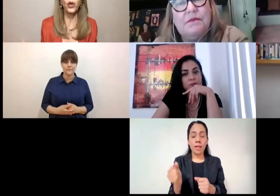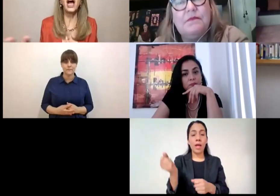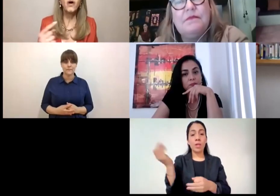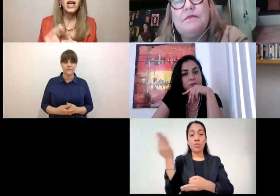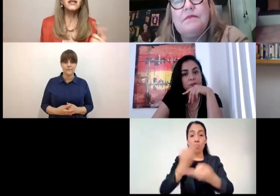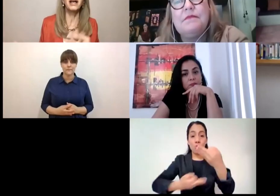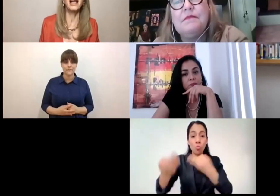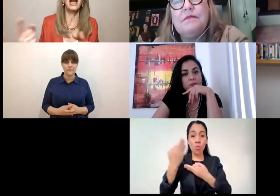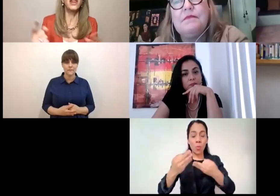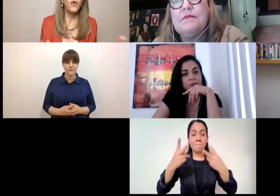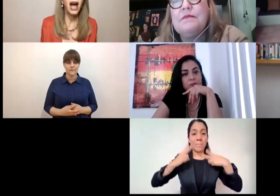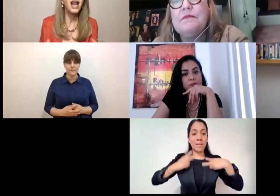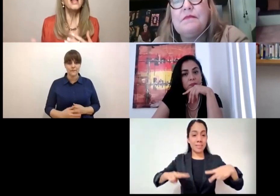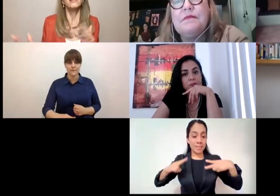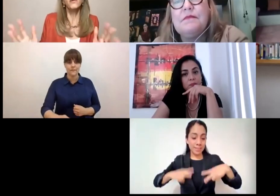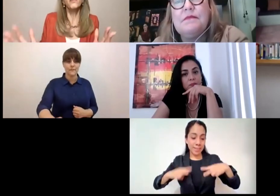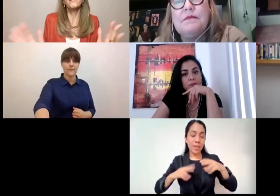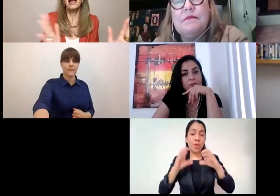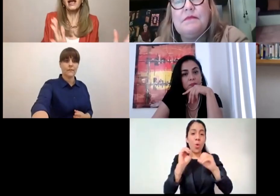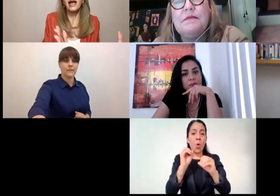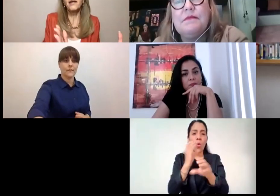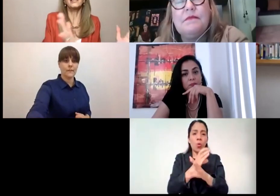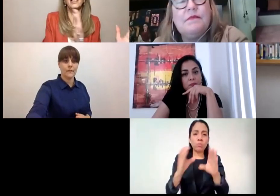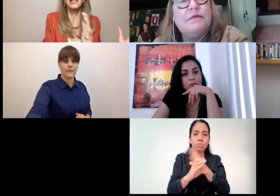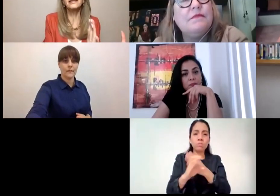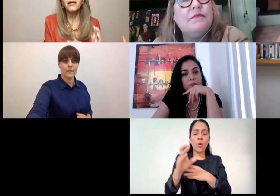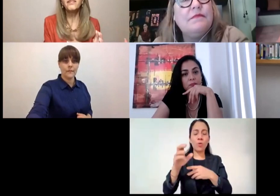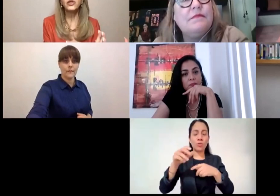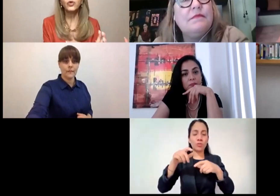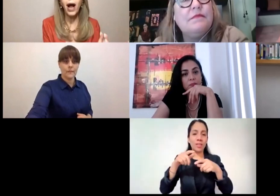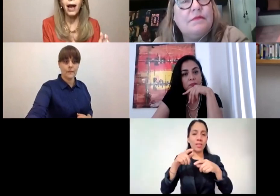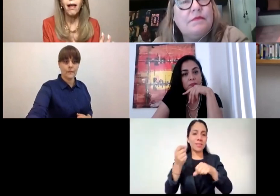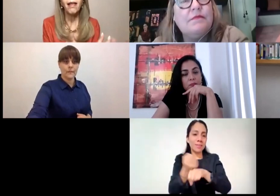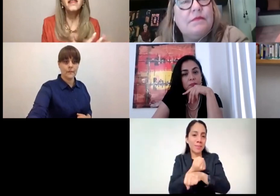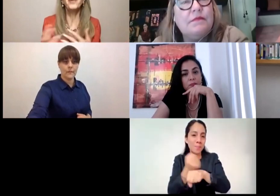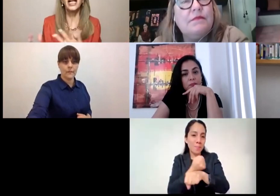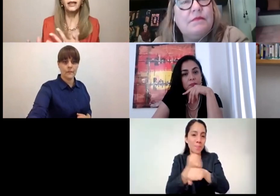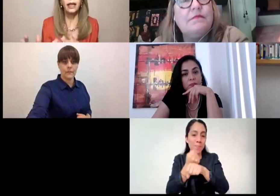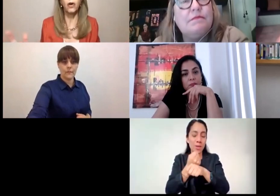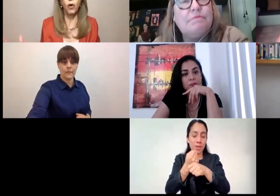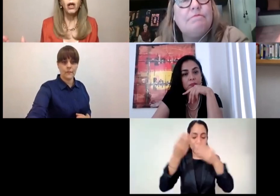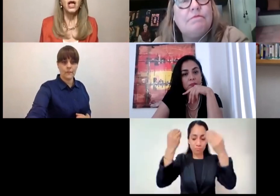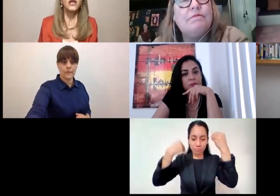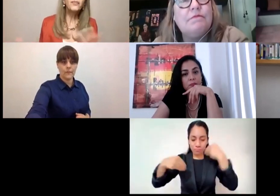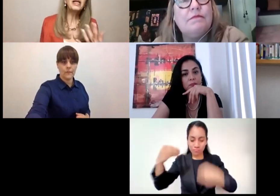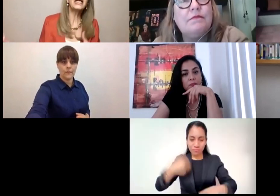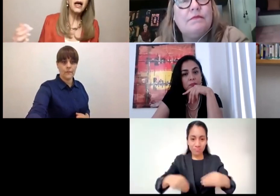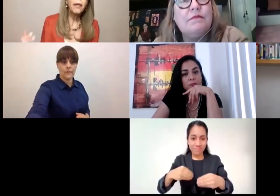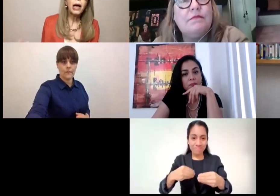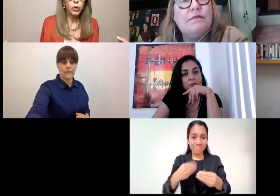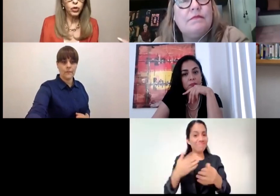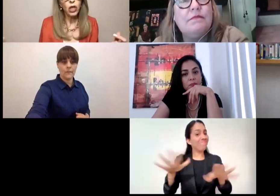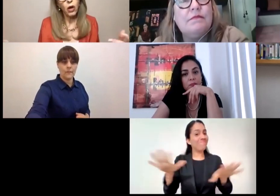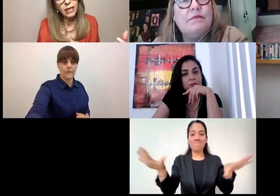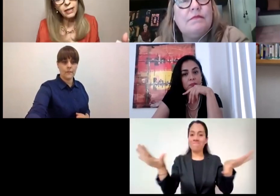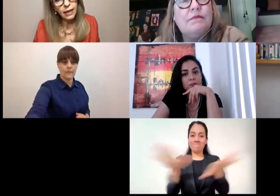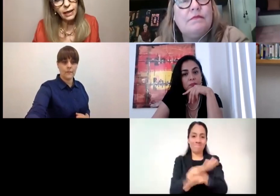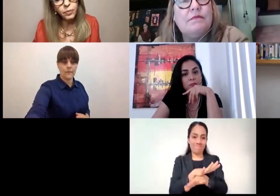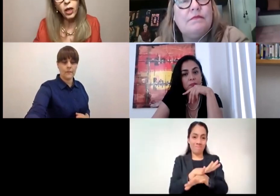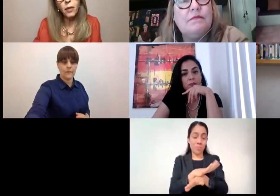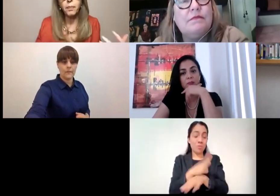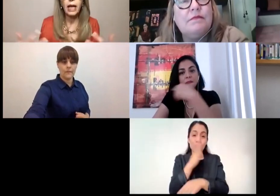frustró y ahora se van a graduar de una manera virtual, diferente, ¿no? Yo platicaba con muchos